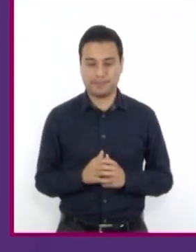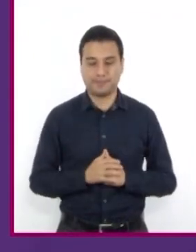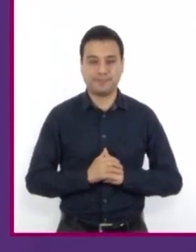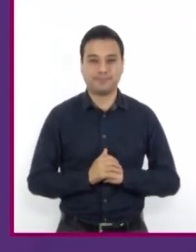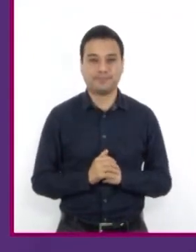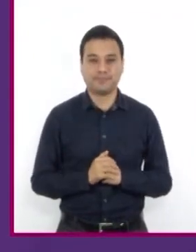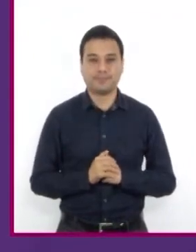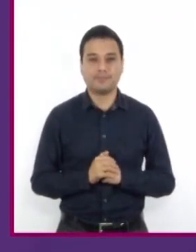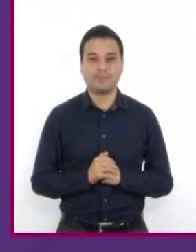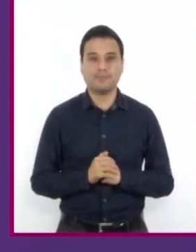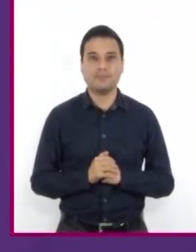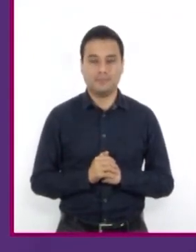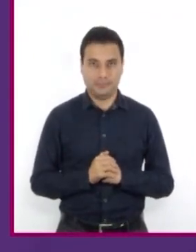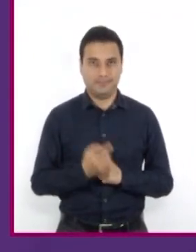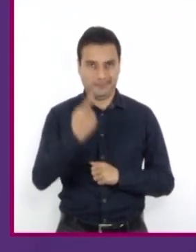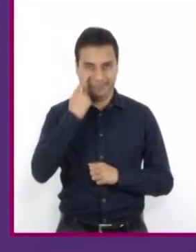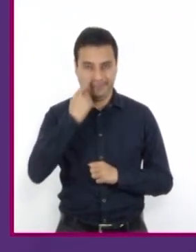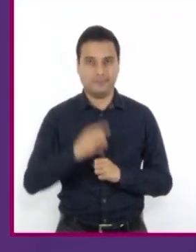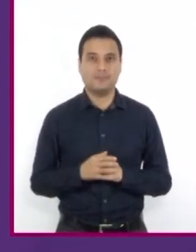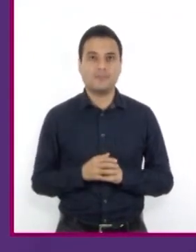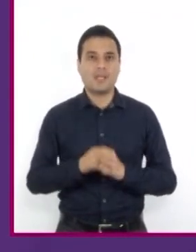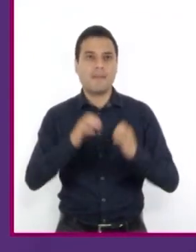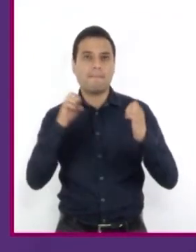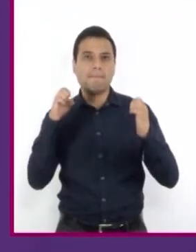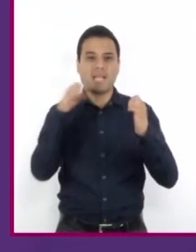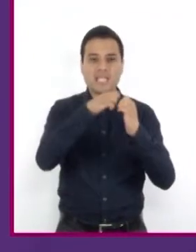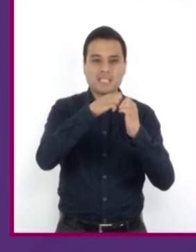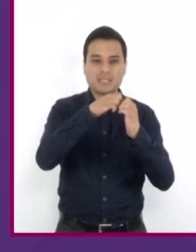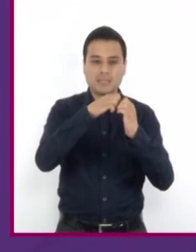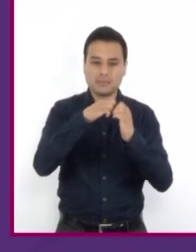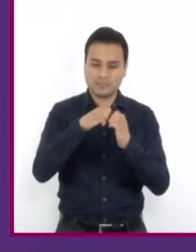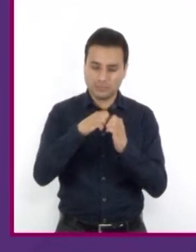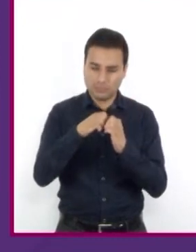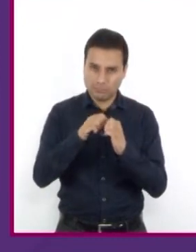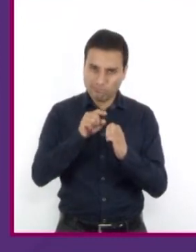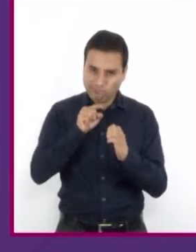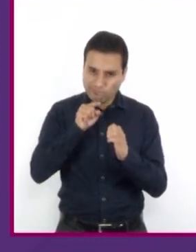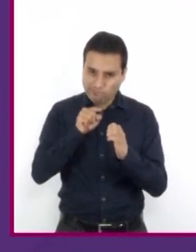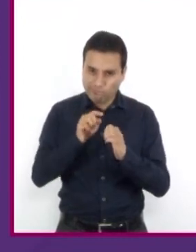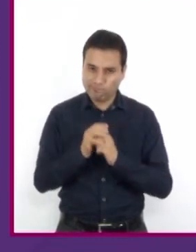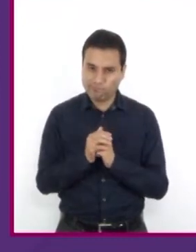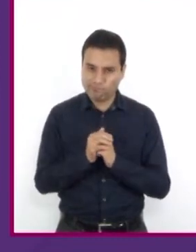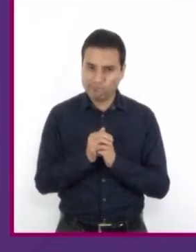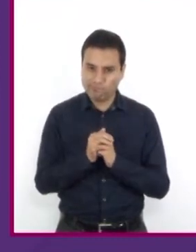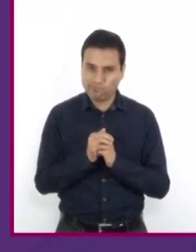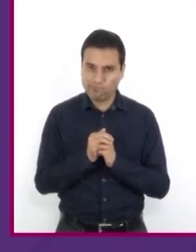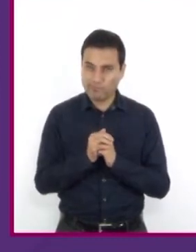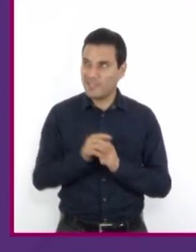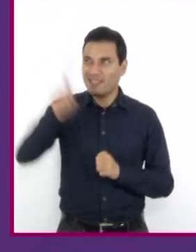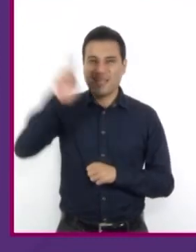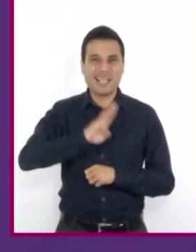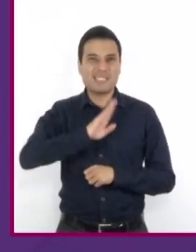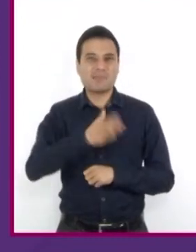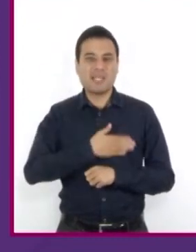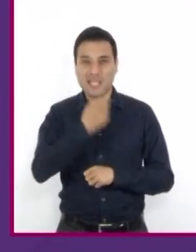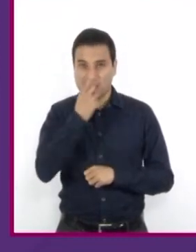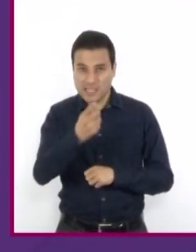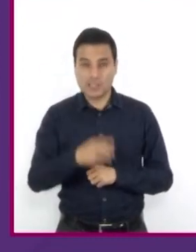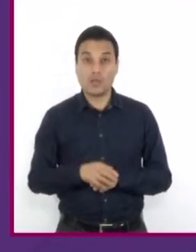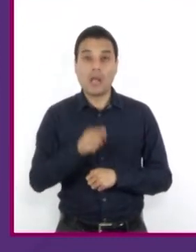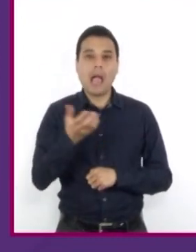Además de, ¡me engañaste! ¿Qué otra expresión se asemeja a la expresión, ¡me hicieron la casita! utilizada en Ecuador?